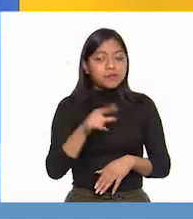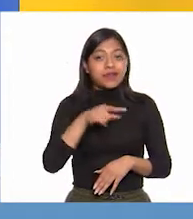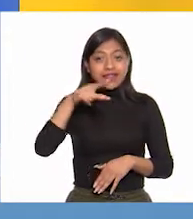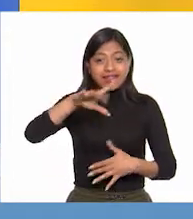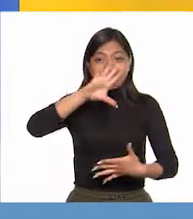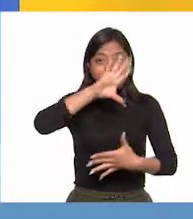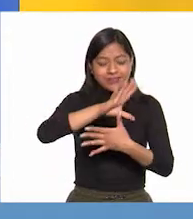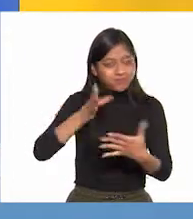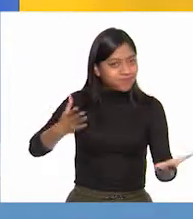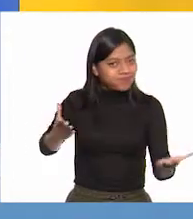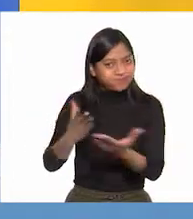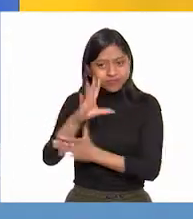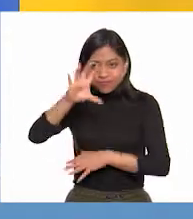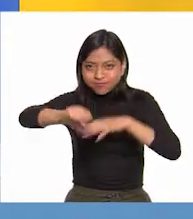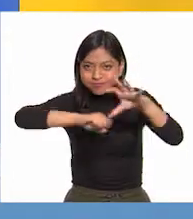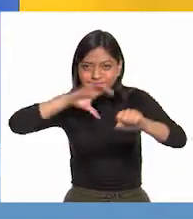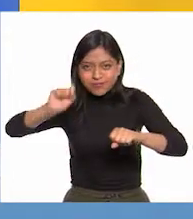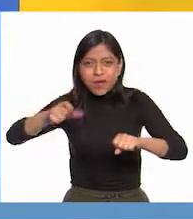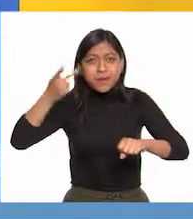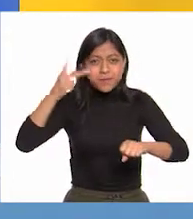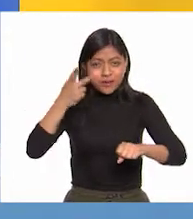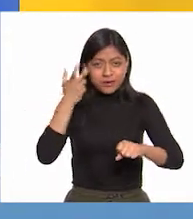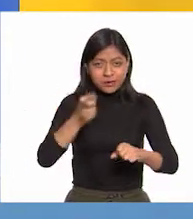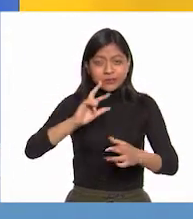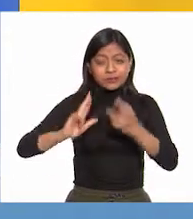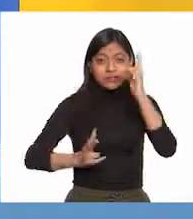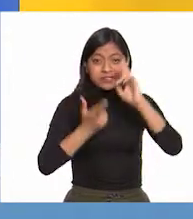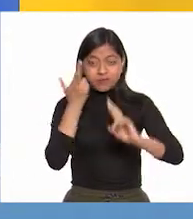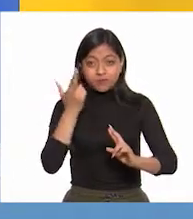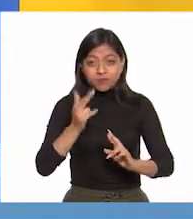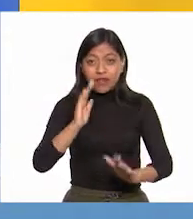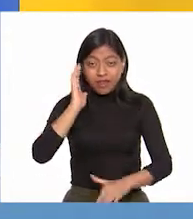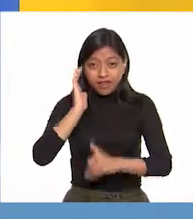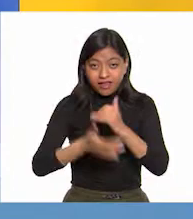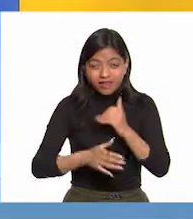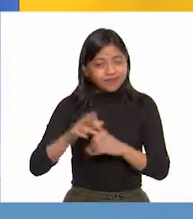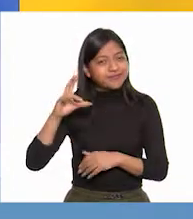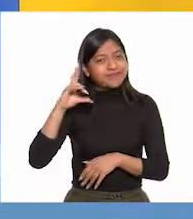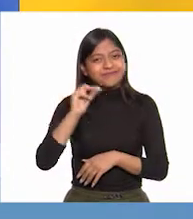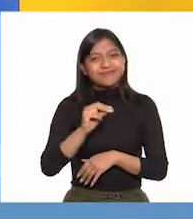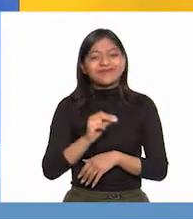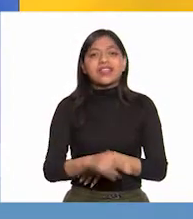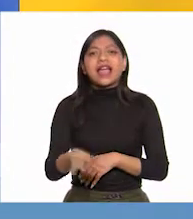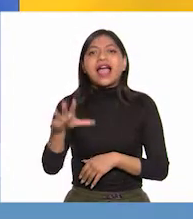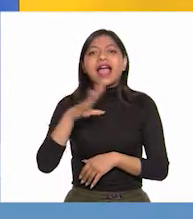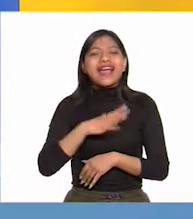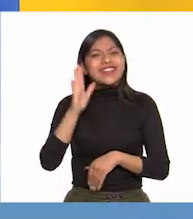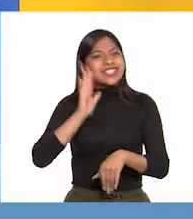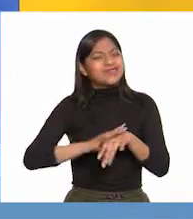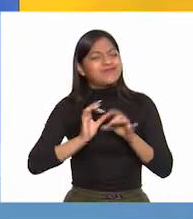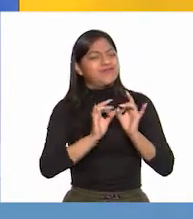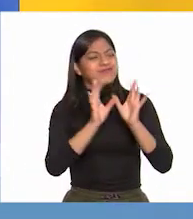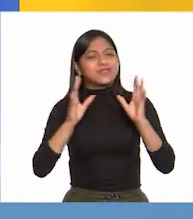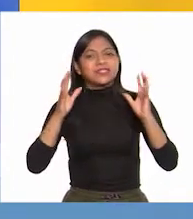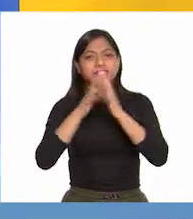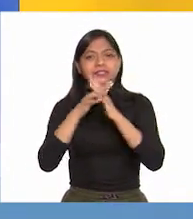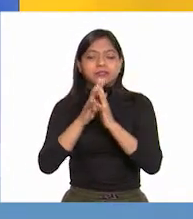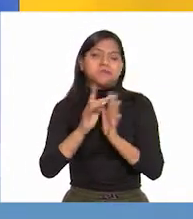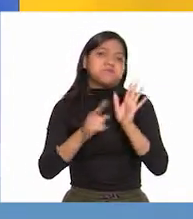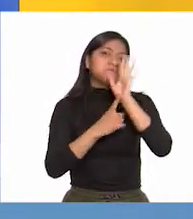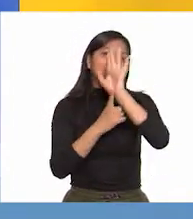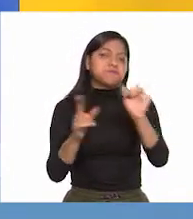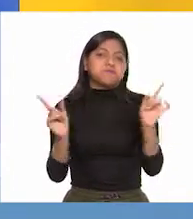americanas. A pesar de ello, la lucha revolucionaria no se acabó. Siguieron algunos brotes de guerrilla, por ejemplo,